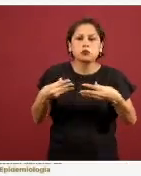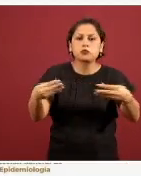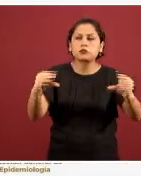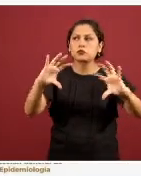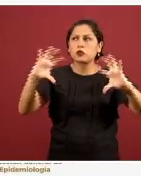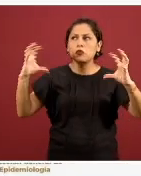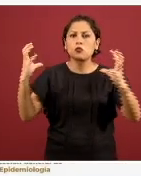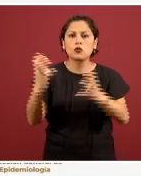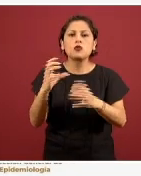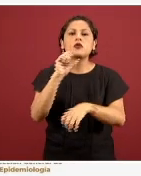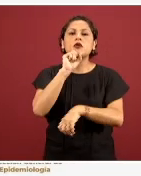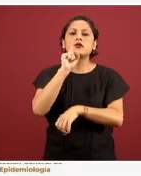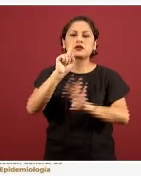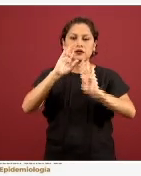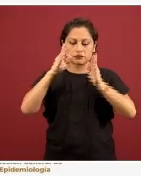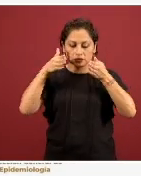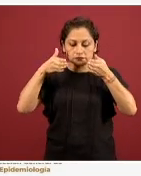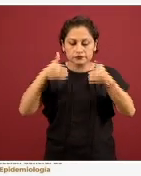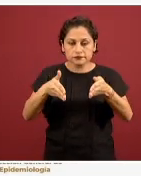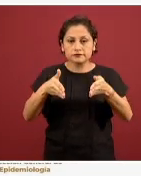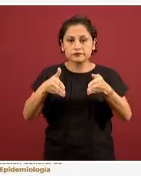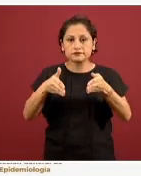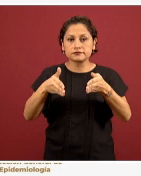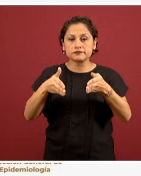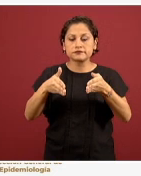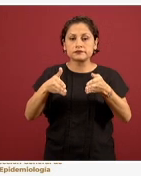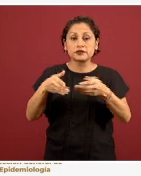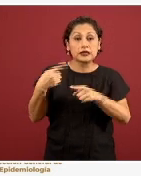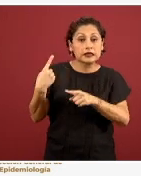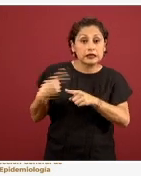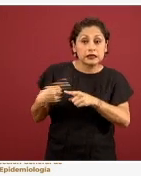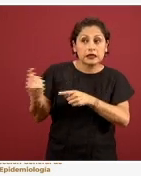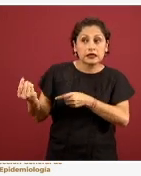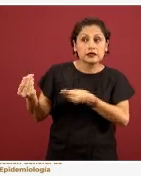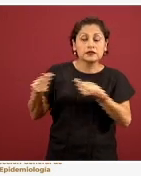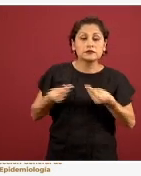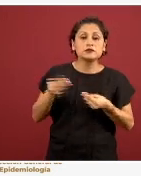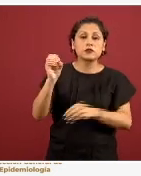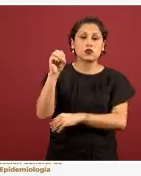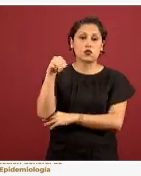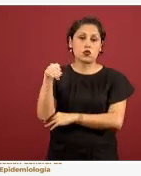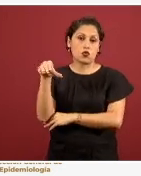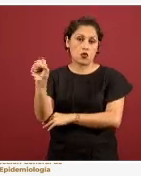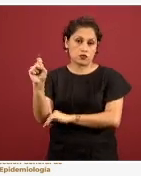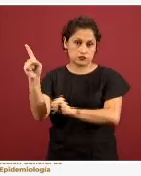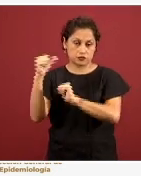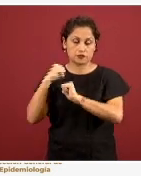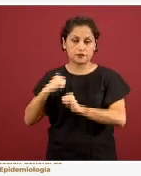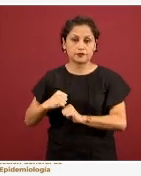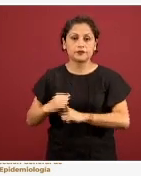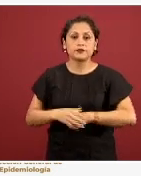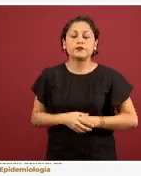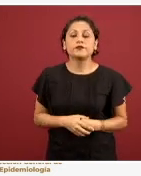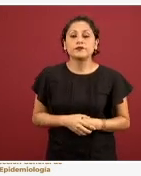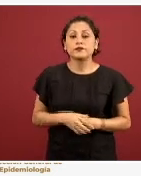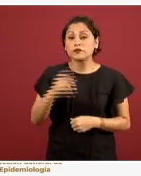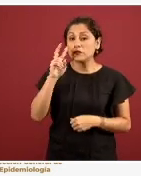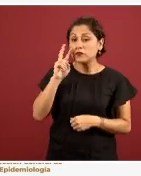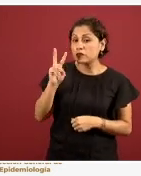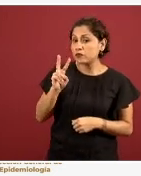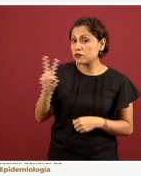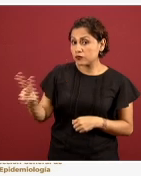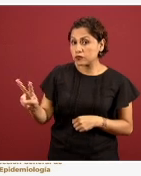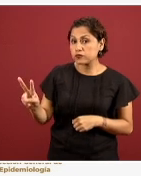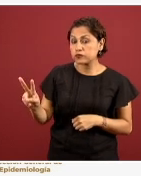diferentes regiones de la Organización Mundial de la Salud. notamos que continúa